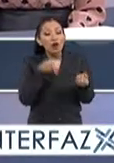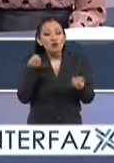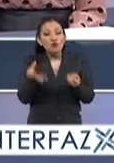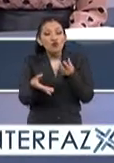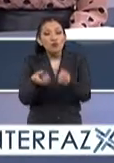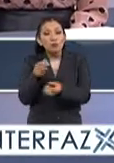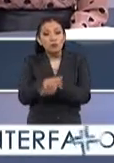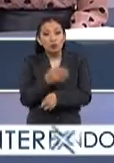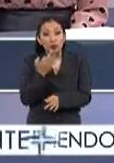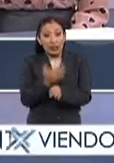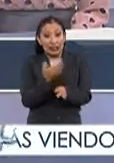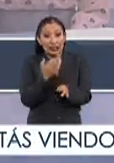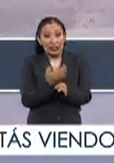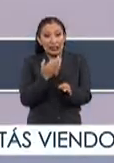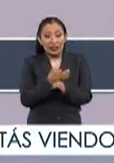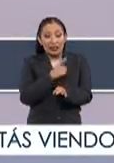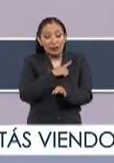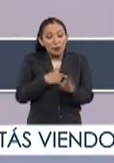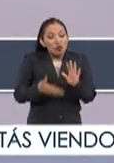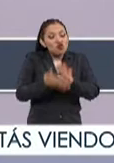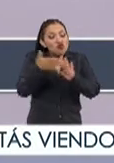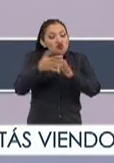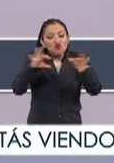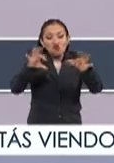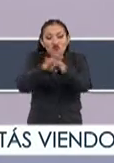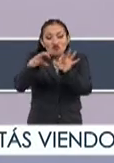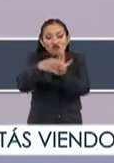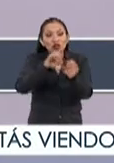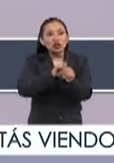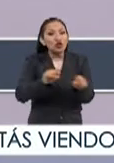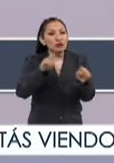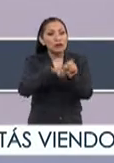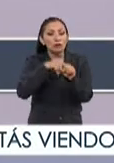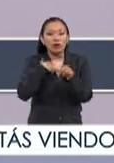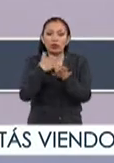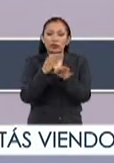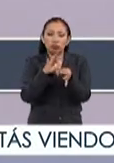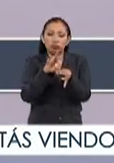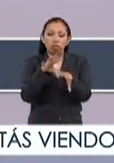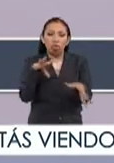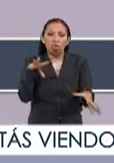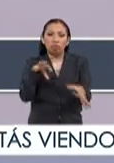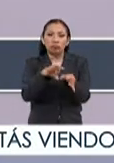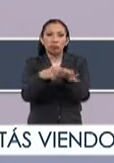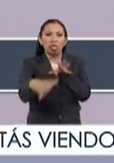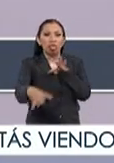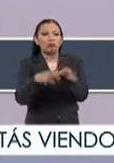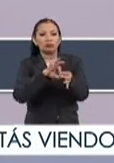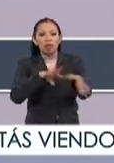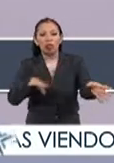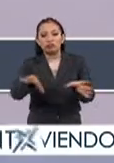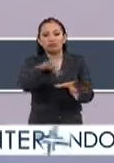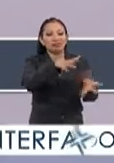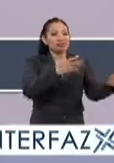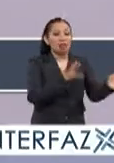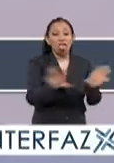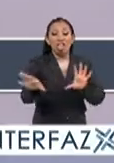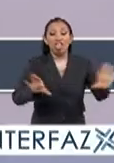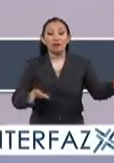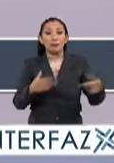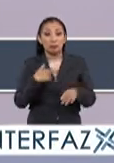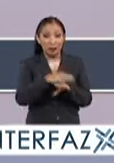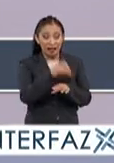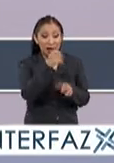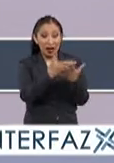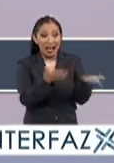Porque es momento de volver a reconstruir este tejido social que está prácticamente desvinculado en muchos aspectos de ellos. ¿Para qué? Porque a